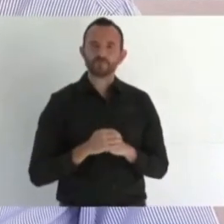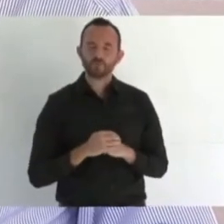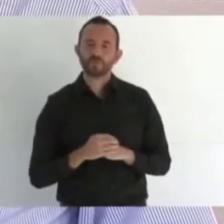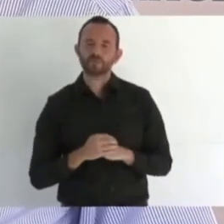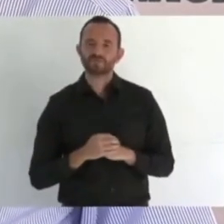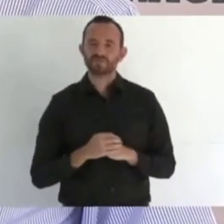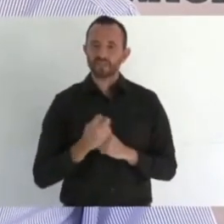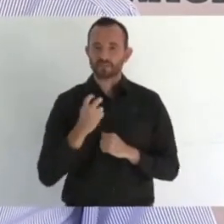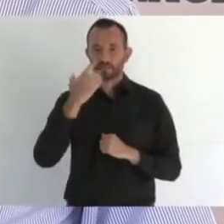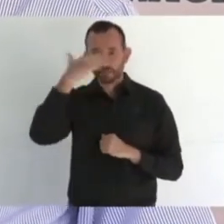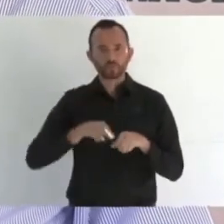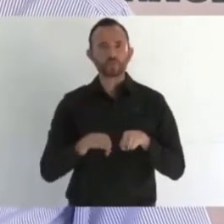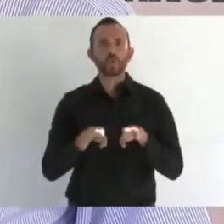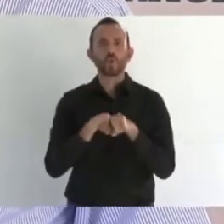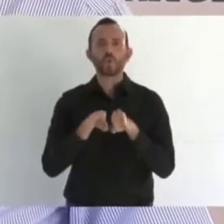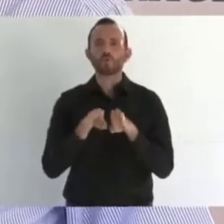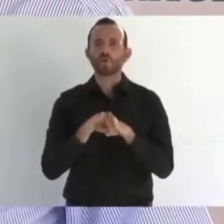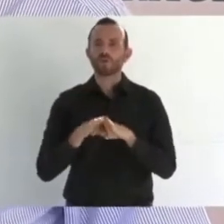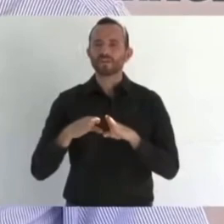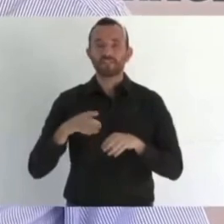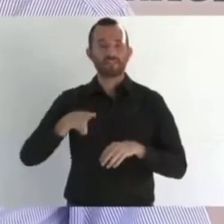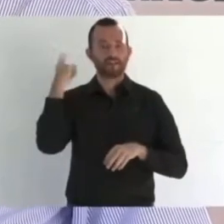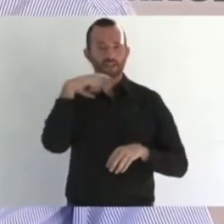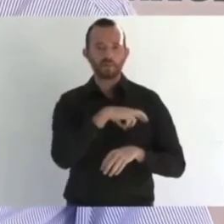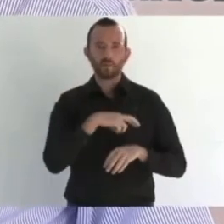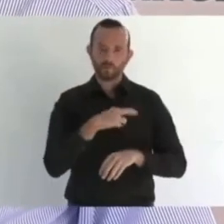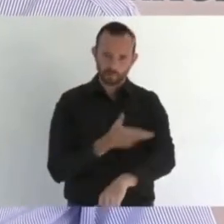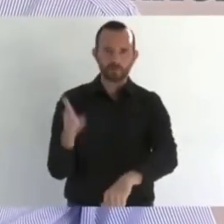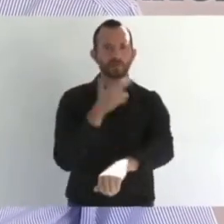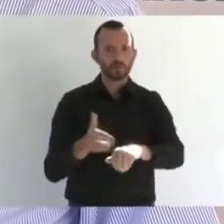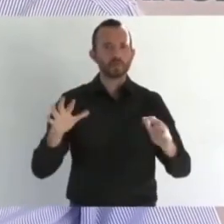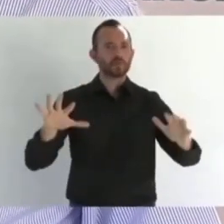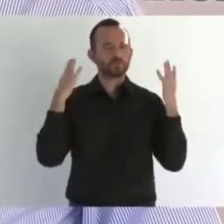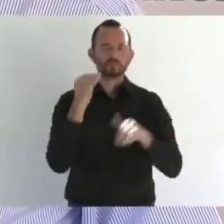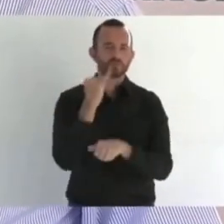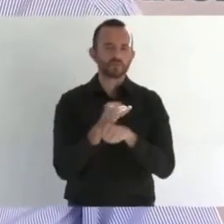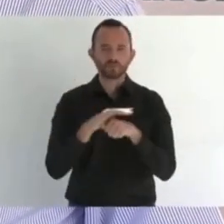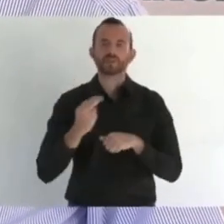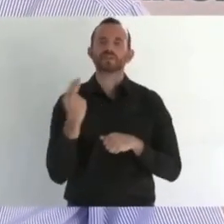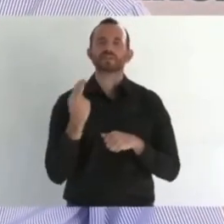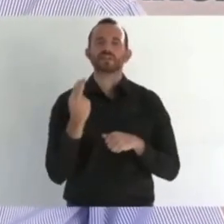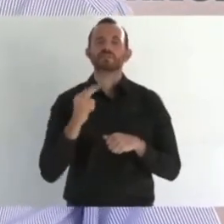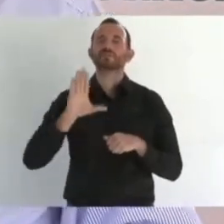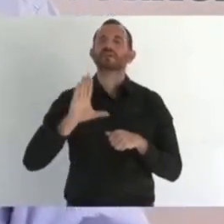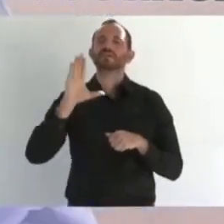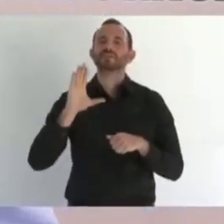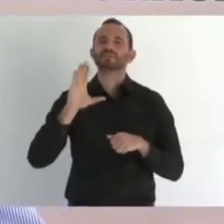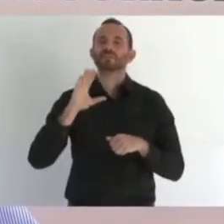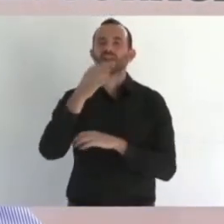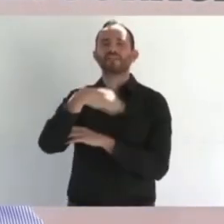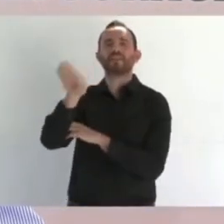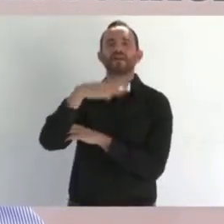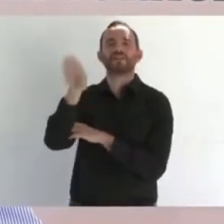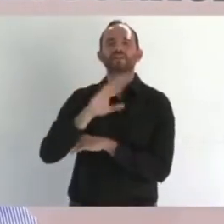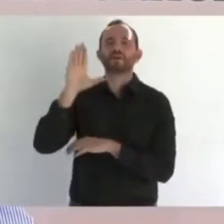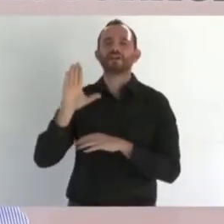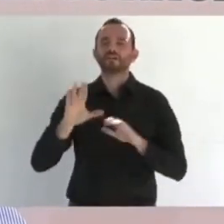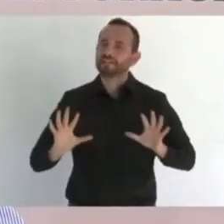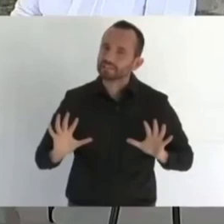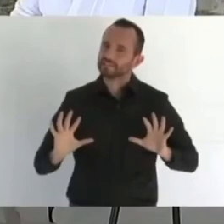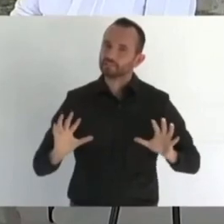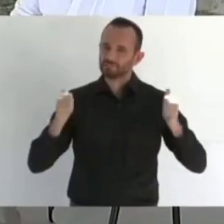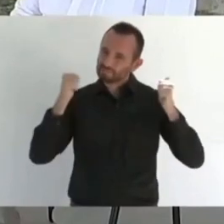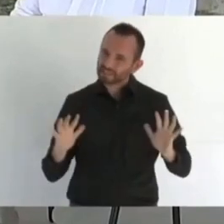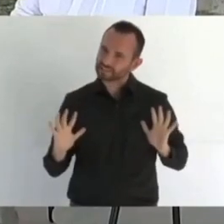cómo es la burocracia, que para todo es trámite y lleva tiempo y hay que estar empujando el elefante. Ahora me decía Jaime, es que es